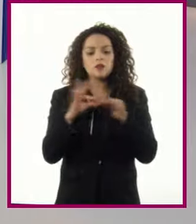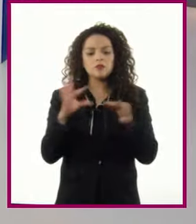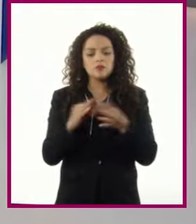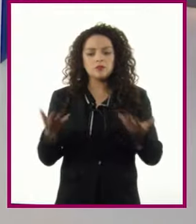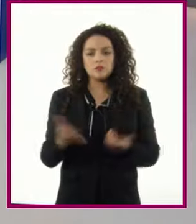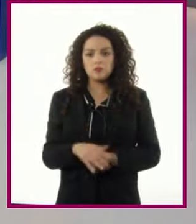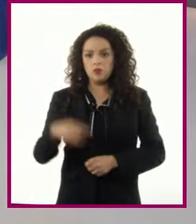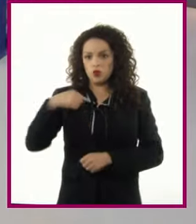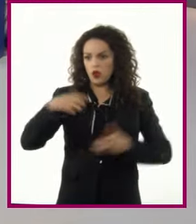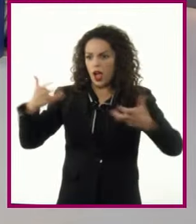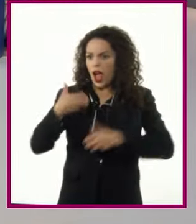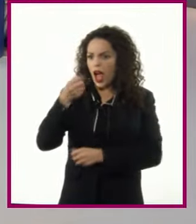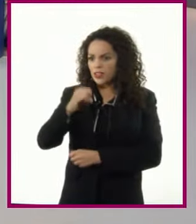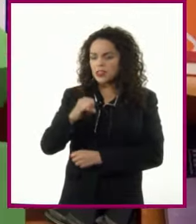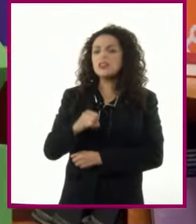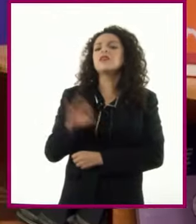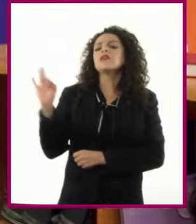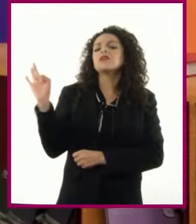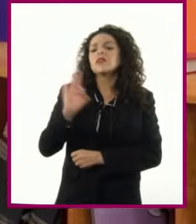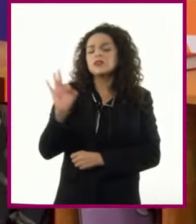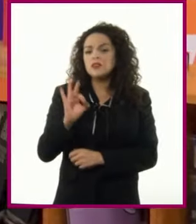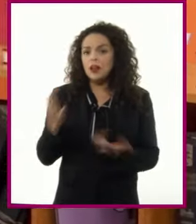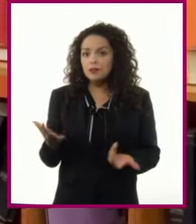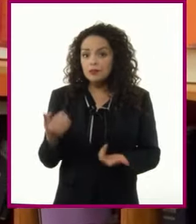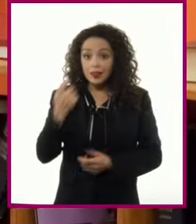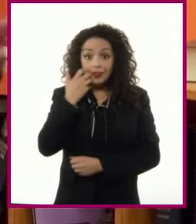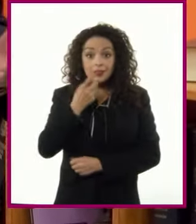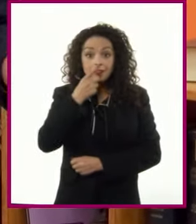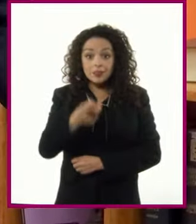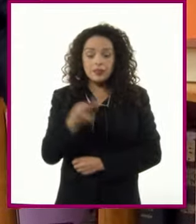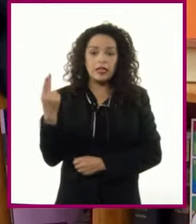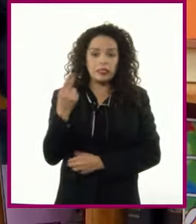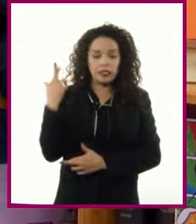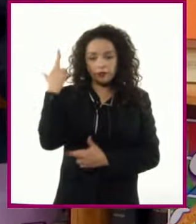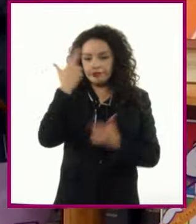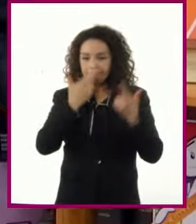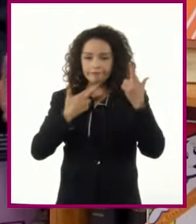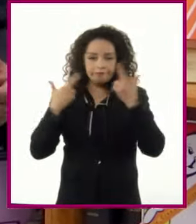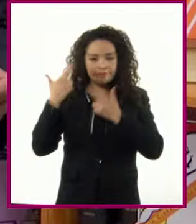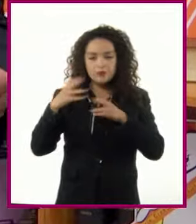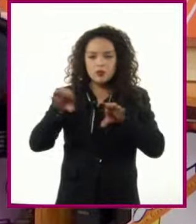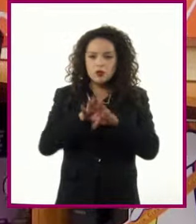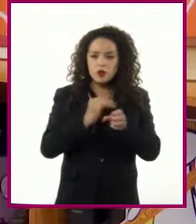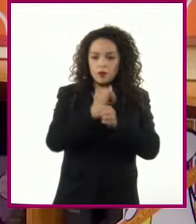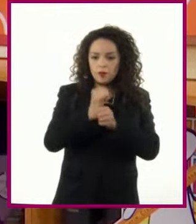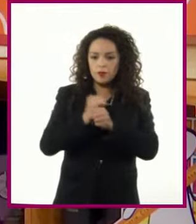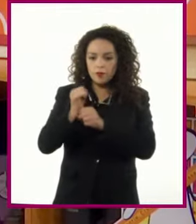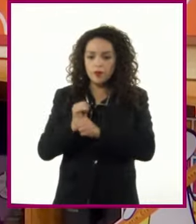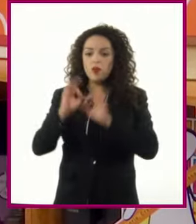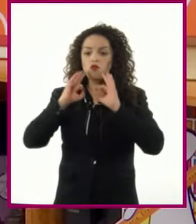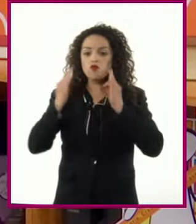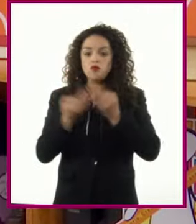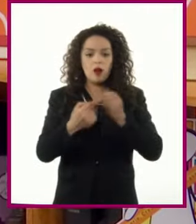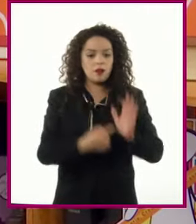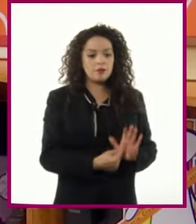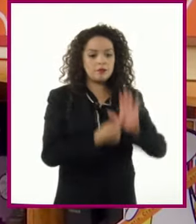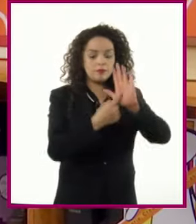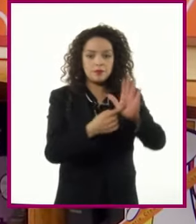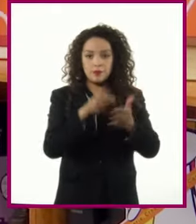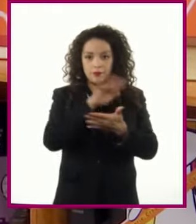tal si lo hago así? Con esto nos referimos a explorar formas para presentación de textos, es decir,